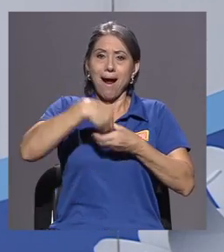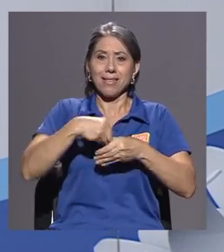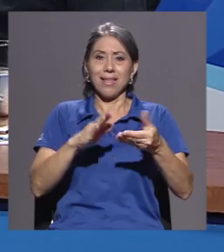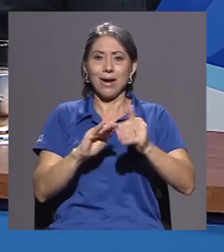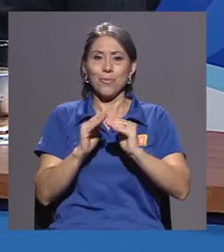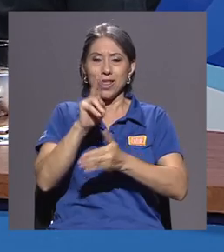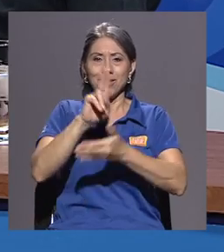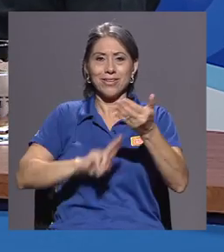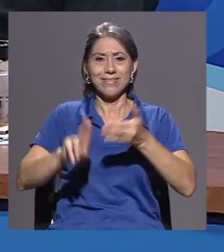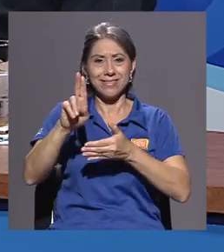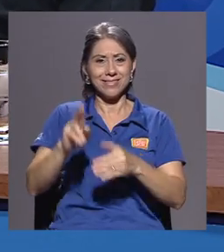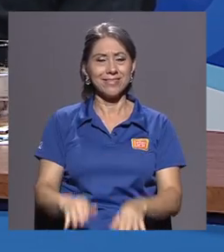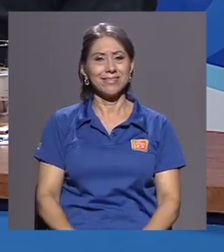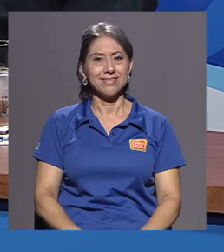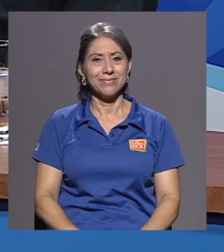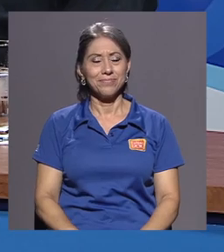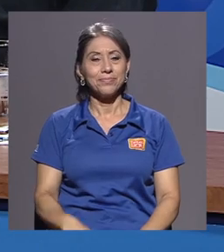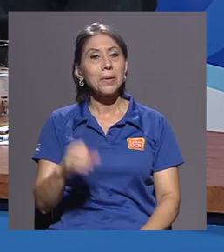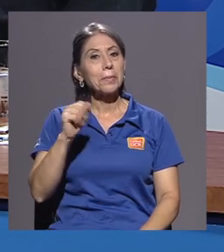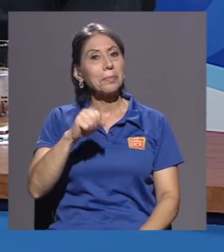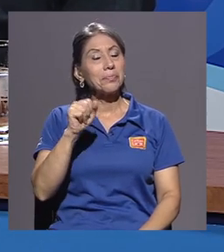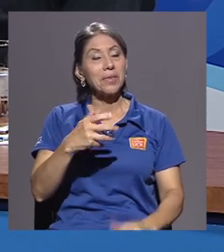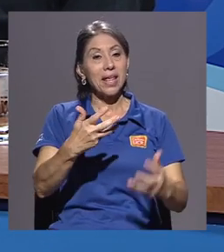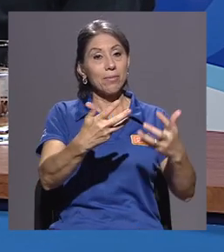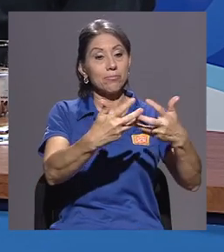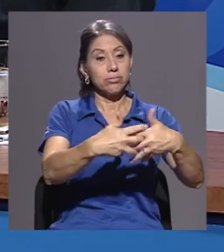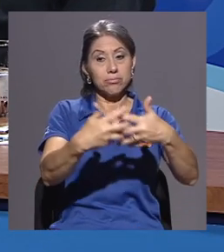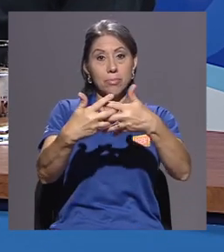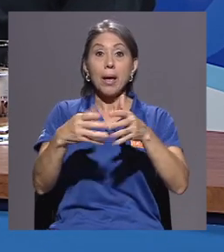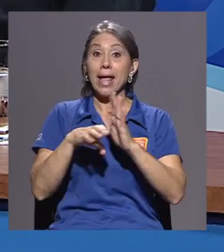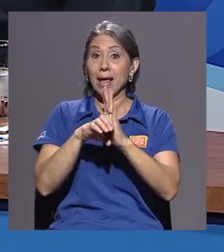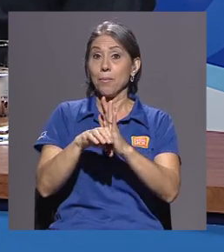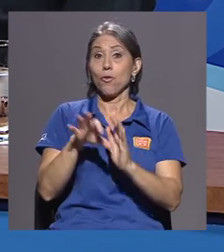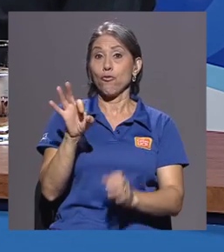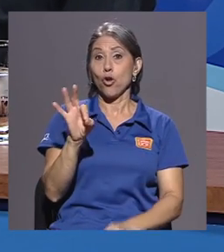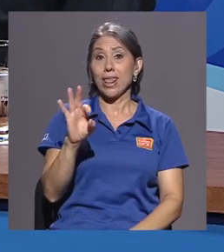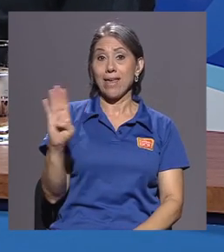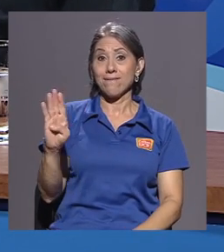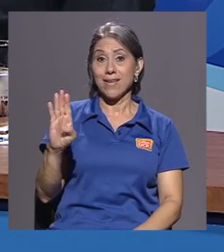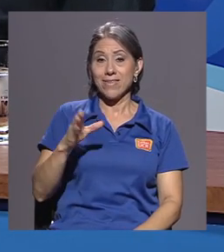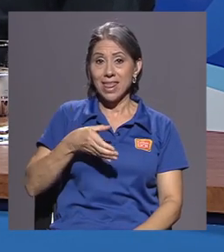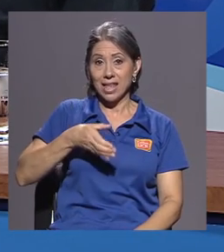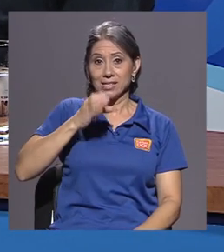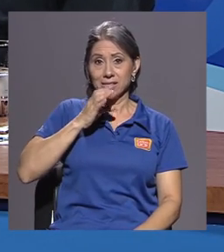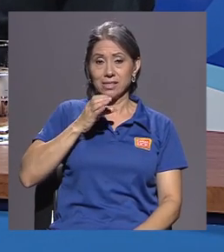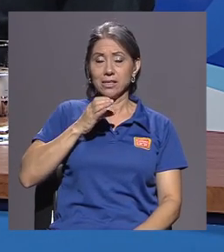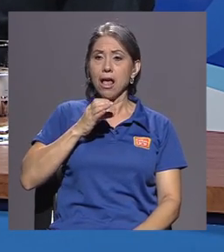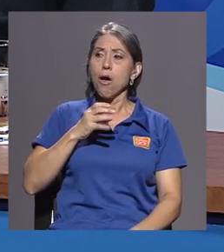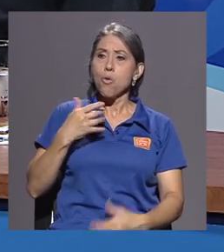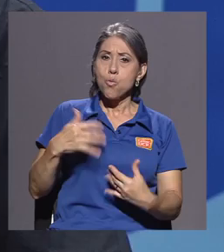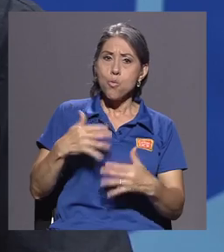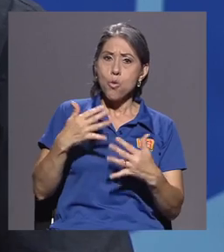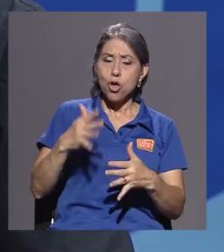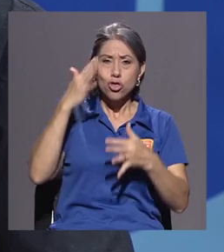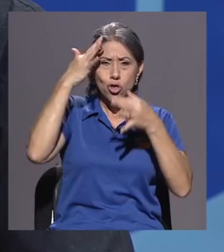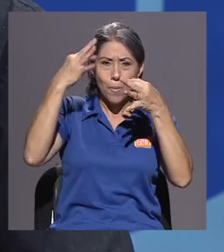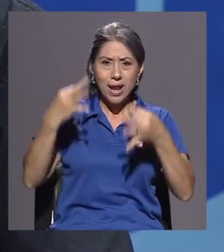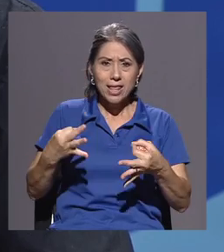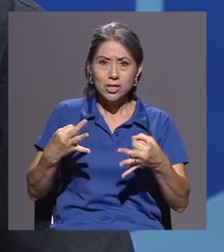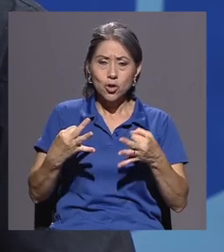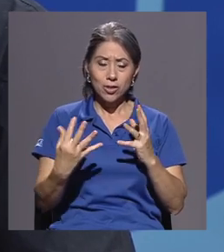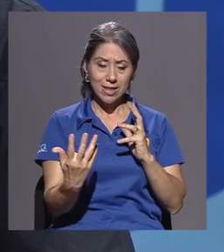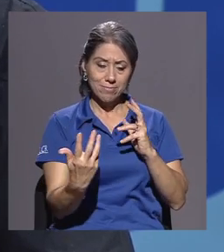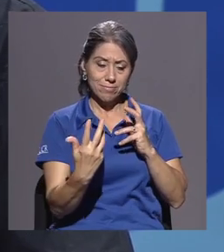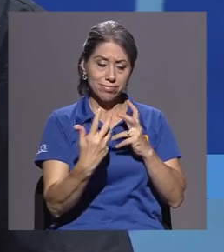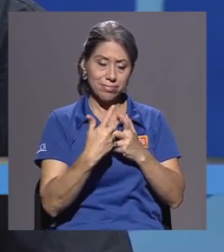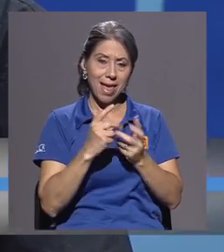universitaria? Claro. Las empresas, una empresa como Florida Bebidas, toma la decisión de adaptarse a todo el cambio